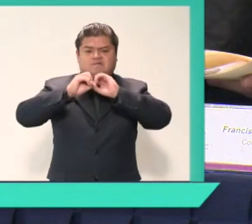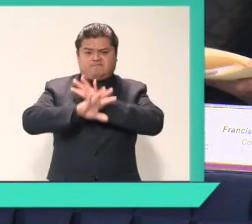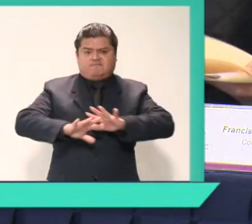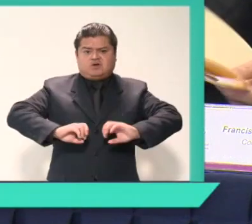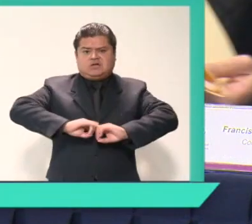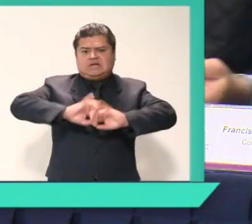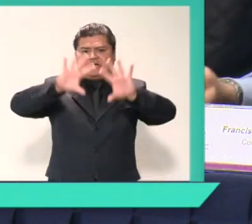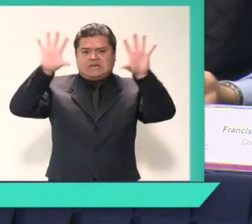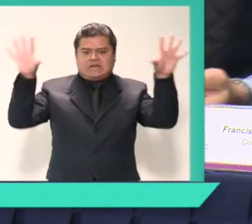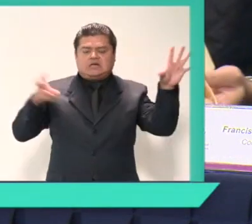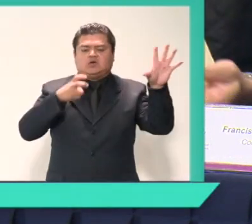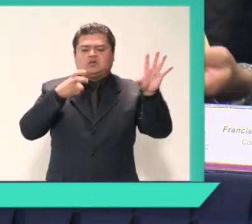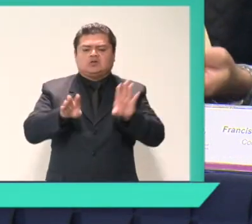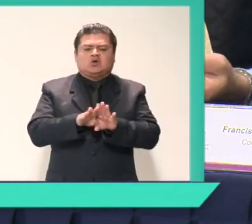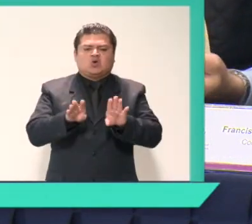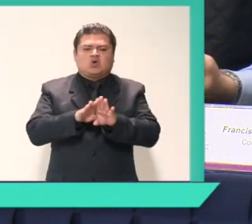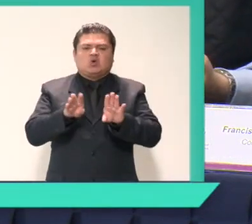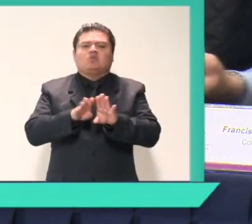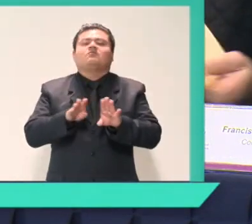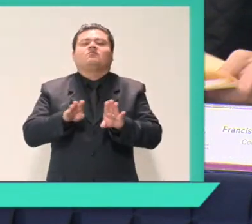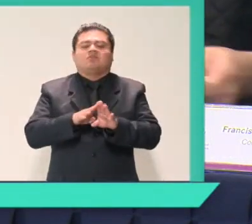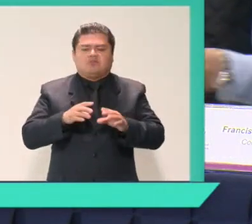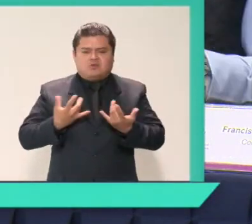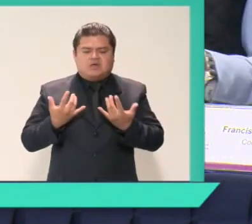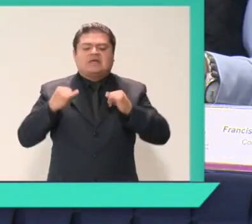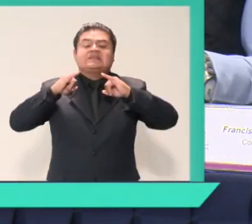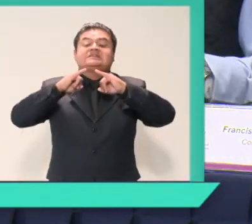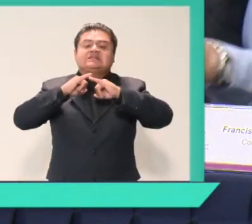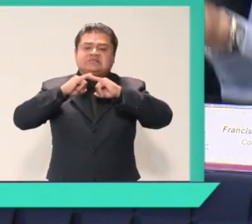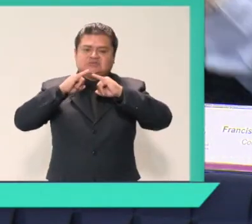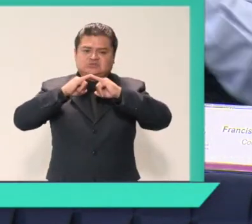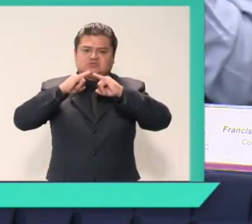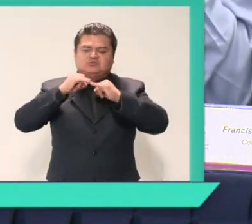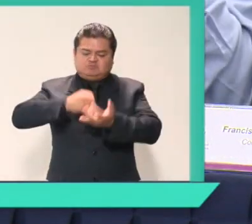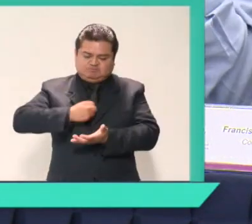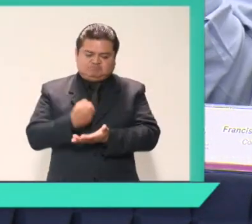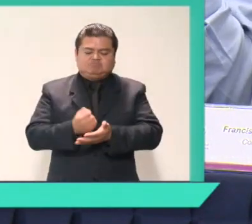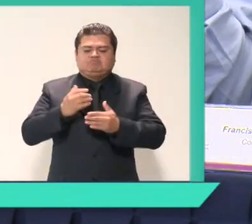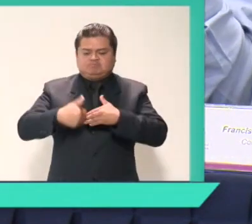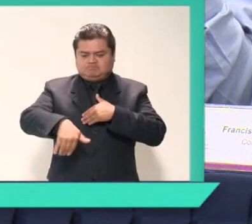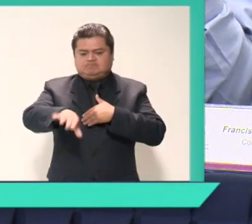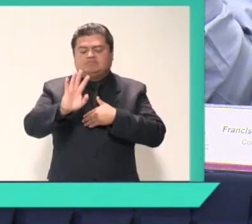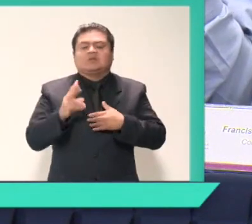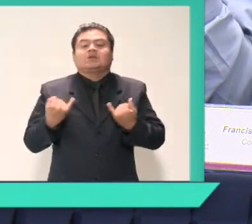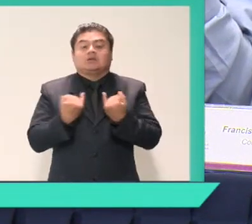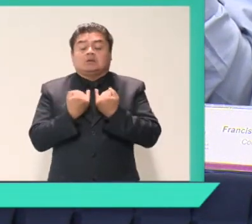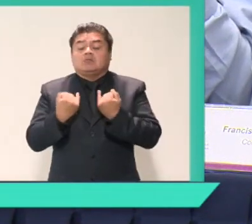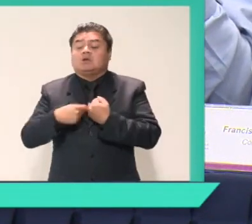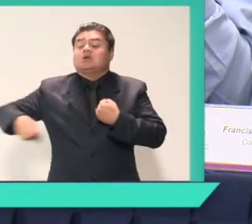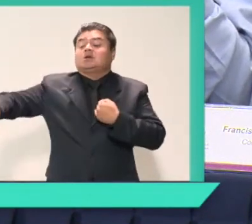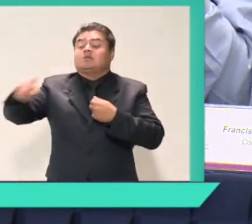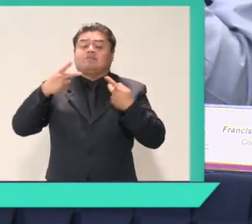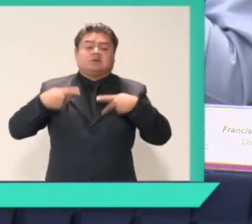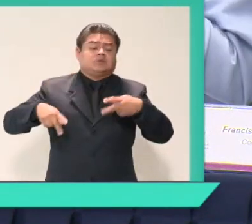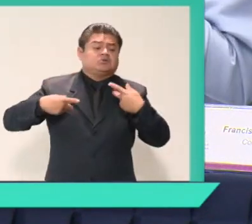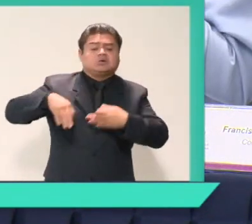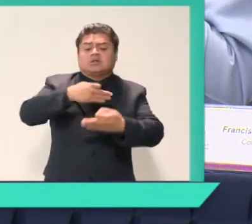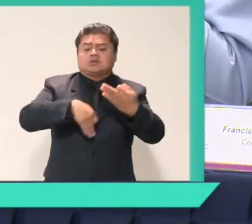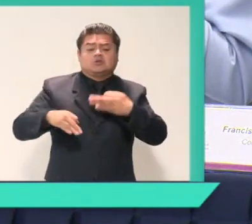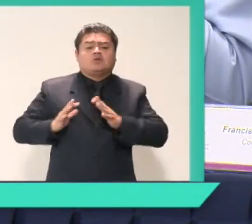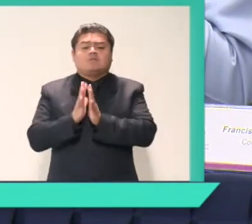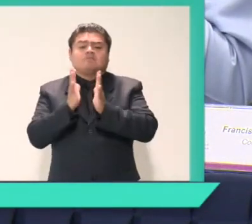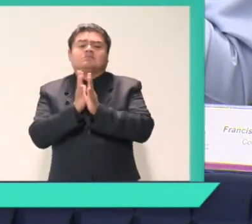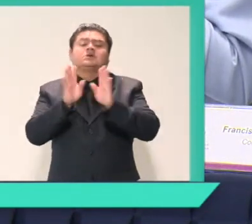institucionalizando, pero en términos de mecanismos de participación y gracias a una obligación de transparencia que